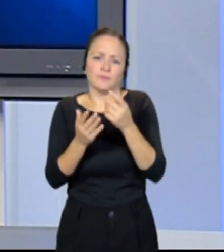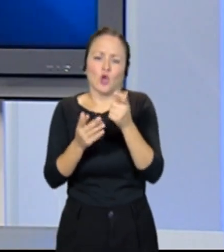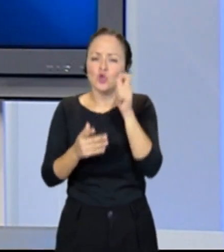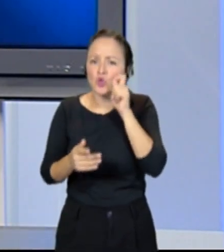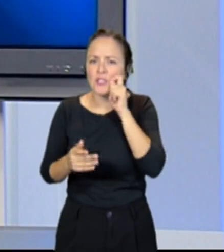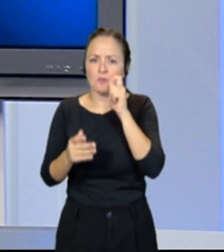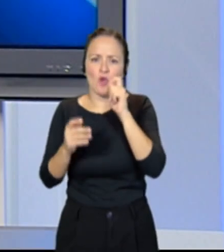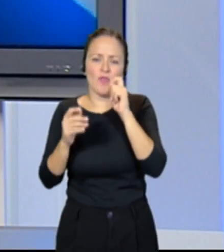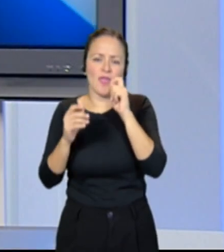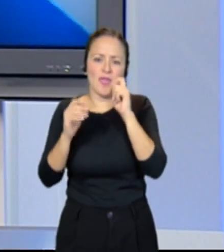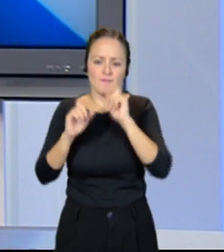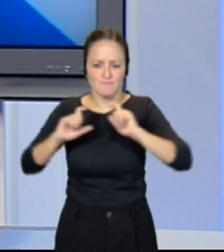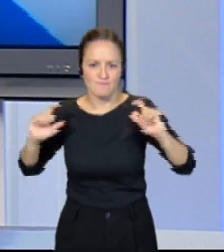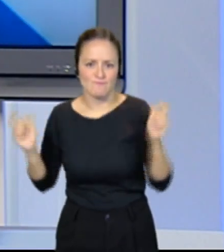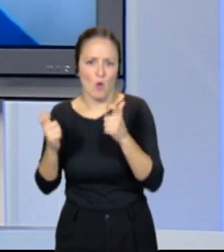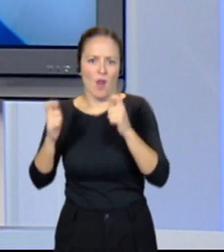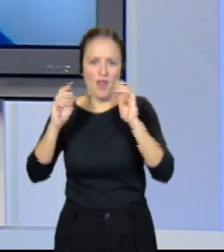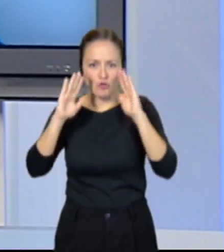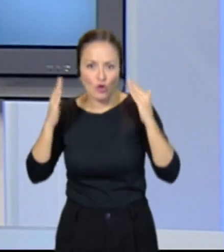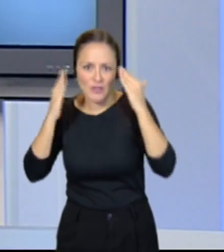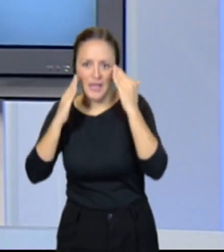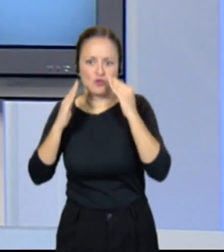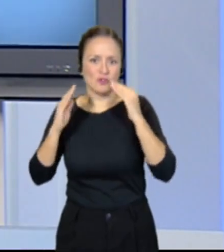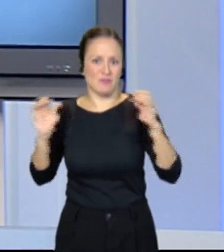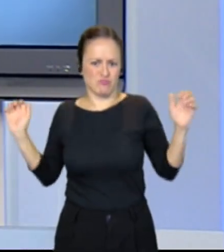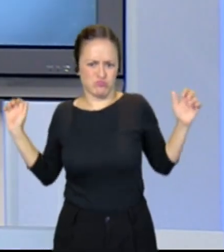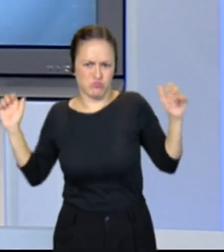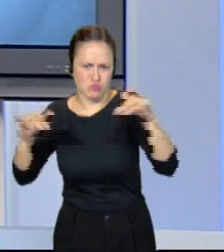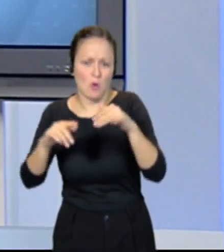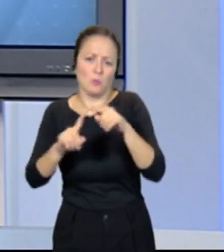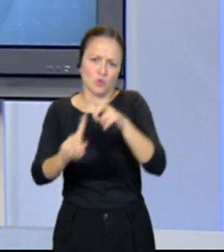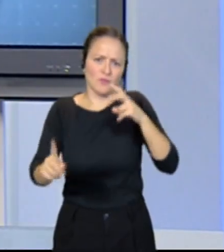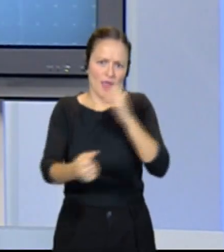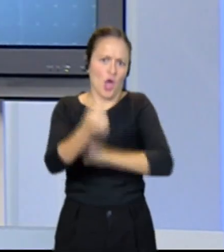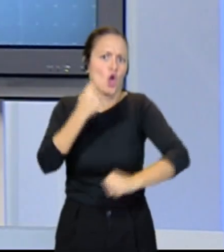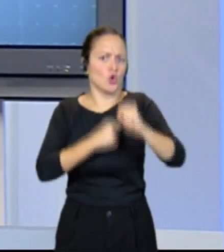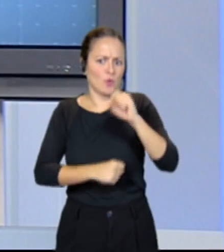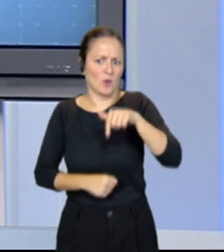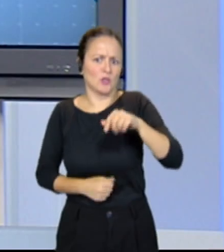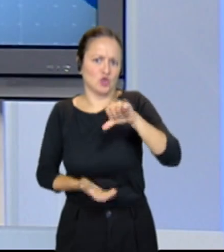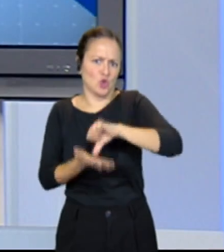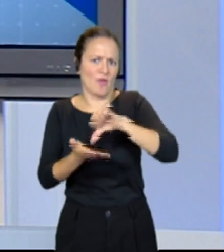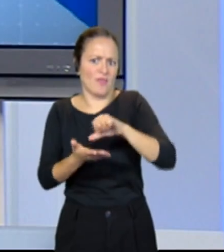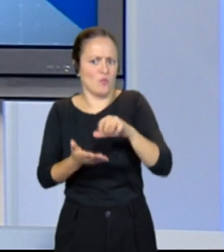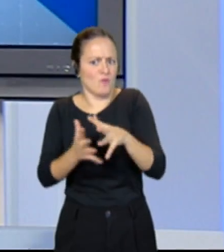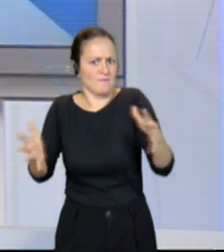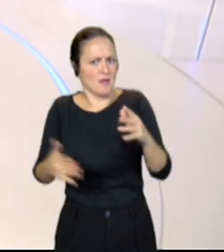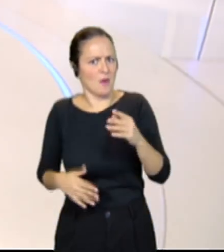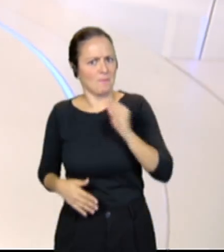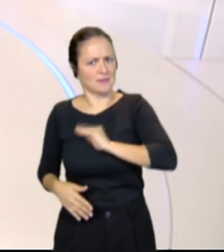turismo de eventos, de grandes eventos, de grandes encuentros a nivel económico en esta ciudad, en esta gran urbana.